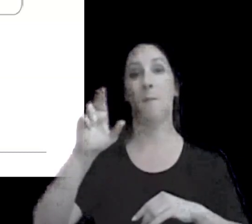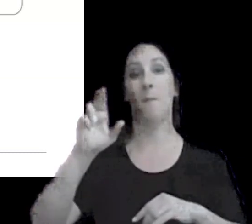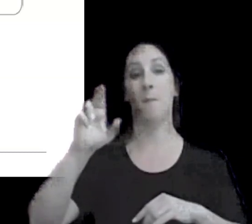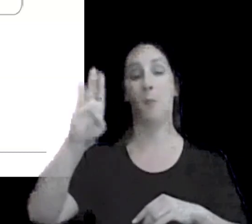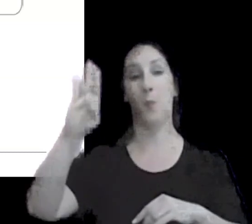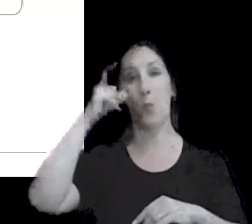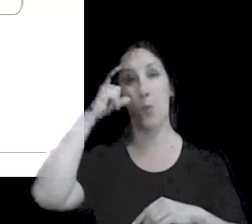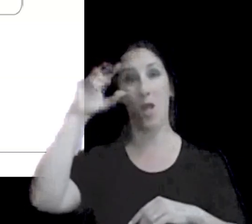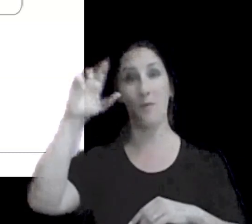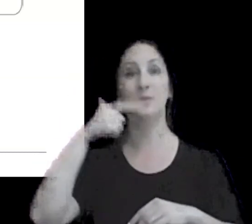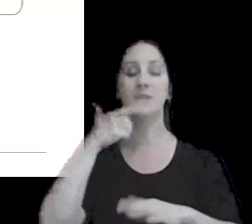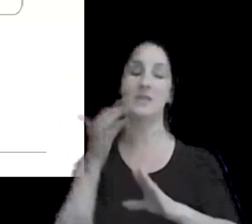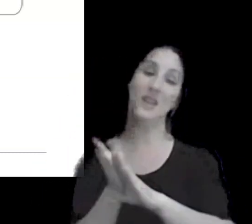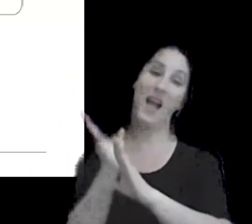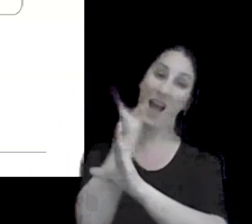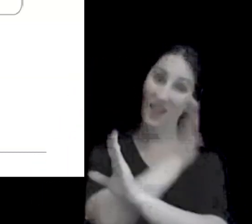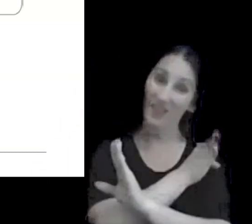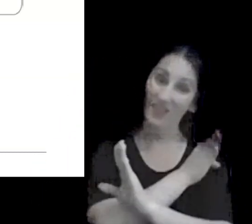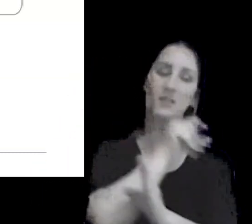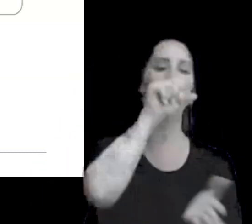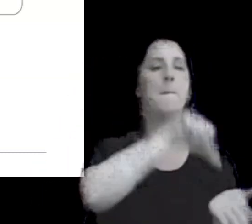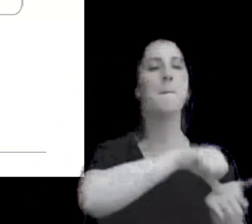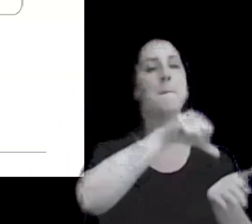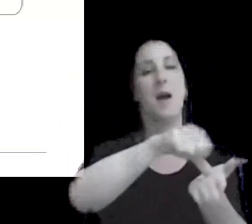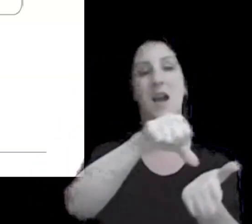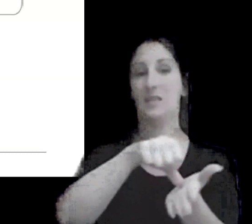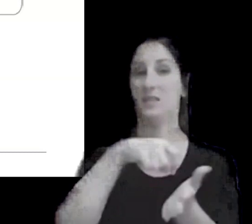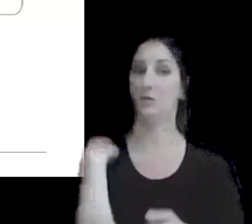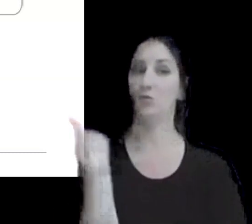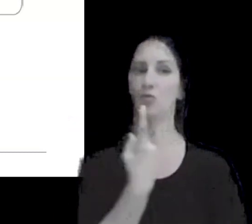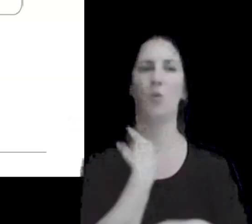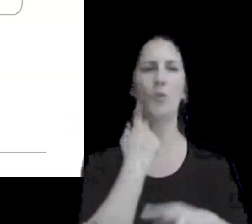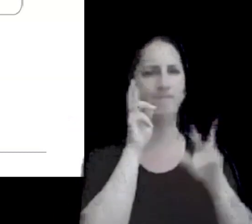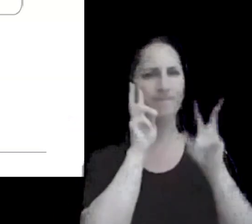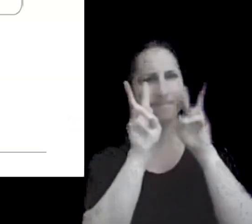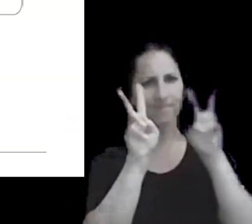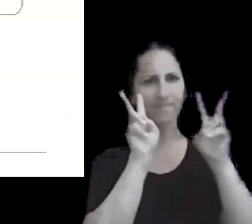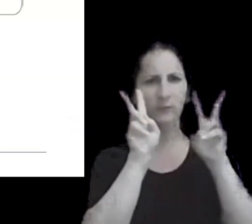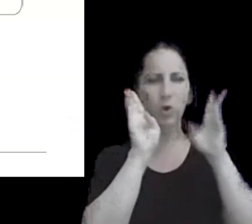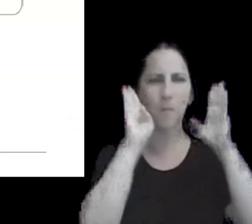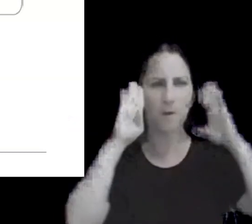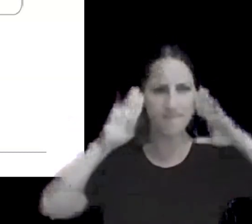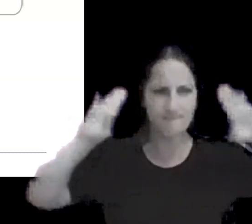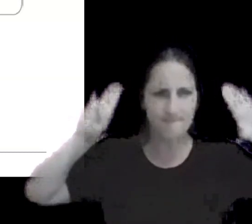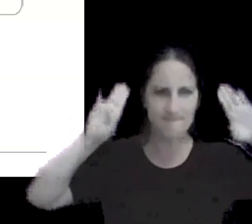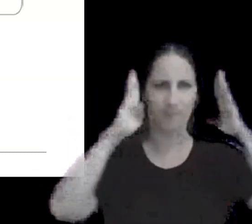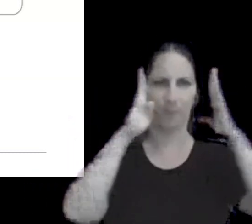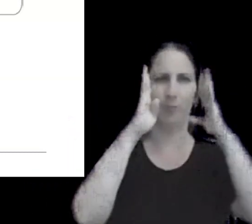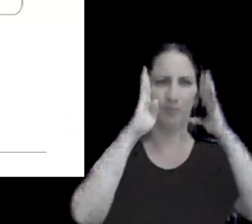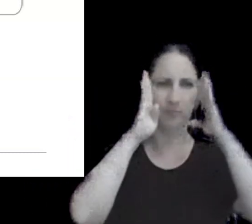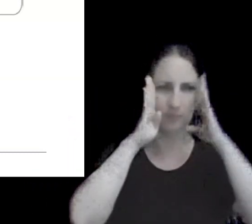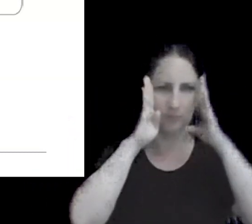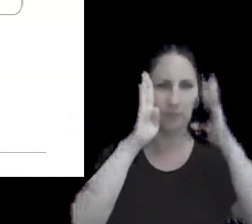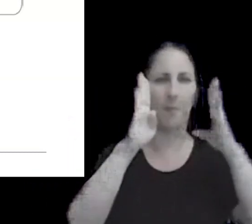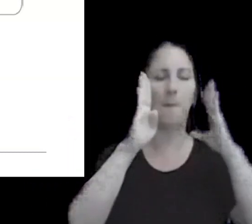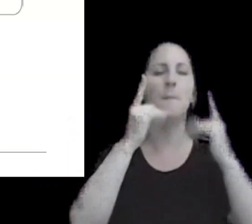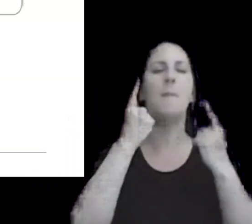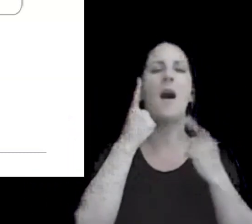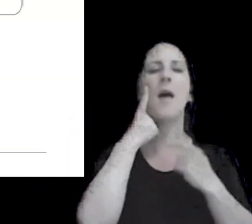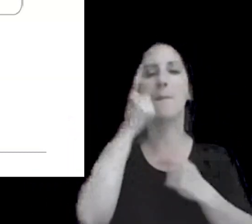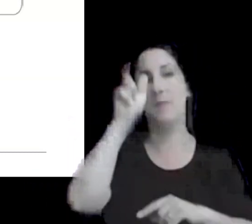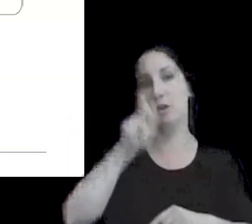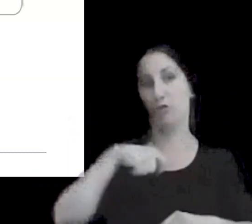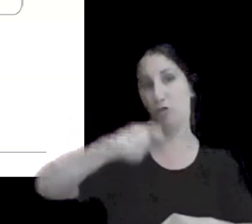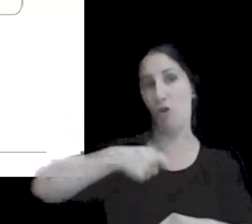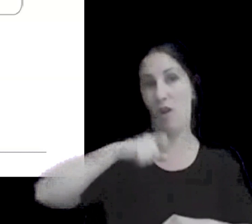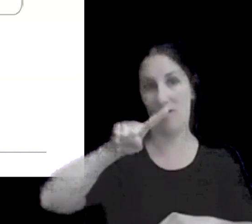los países tenían o teníamos una visión en algún punto limitada a lo que ocurría con el contribuyente